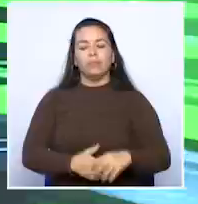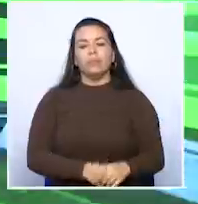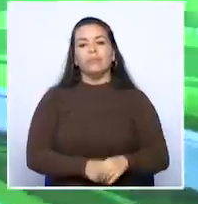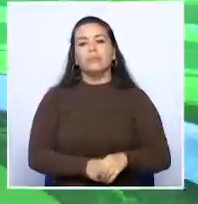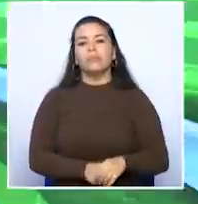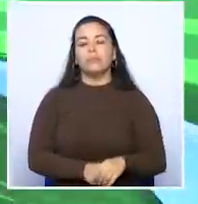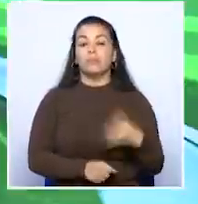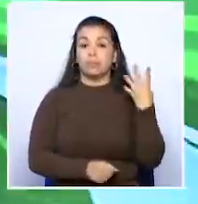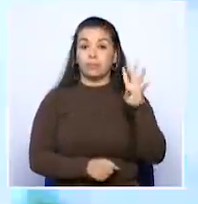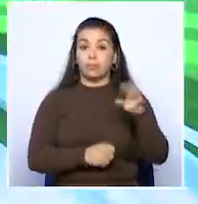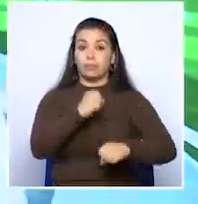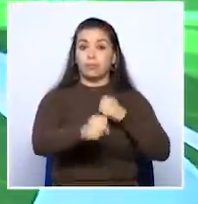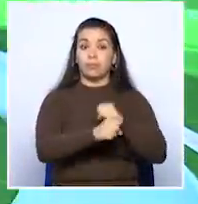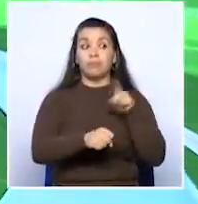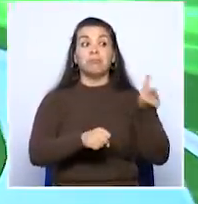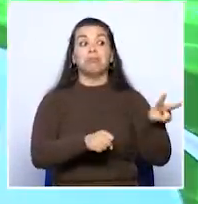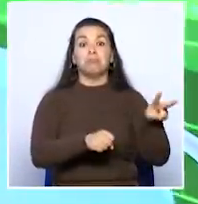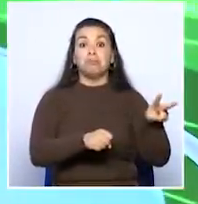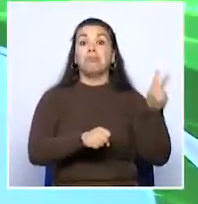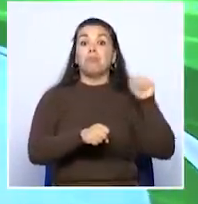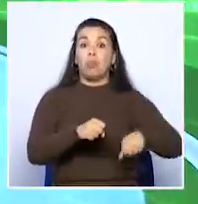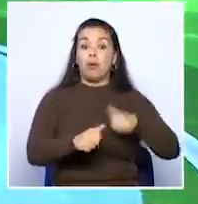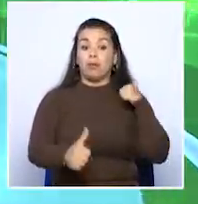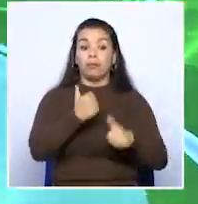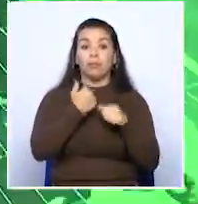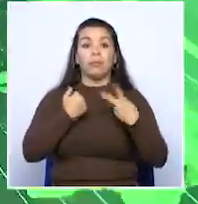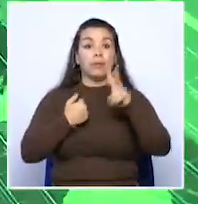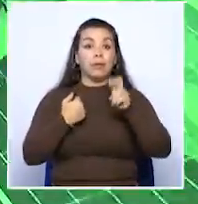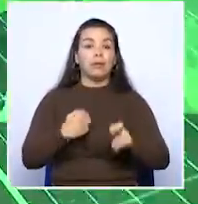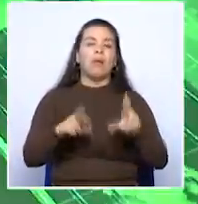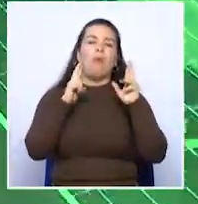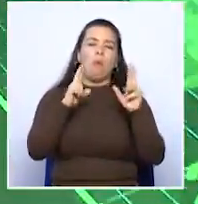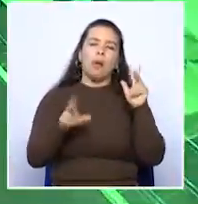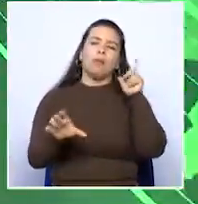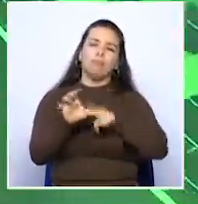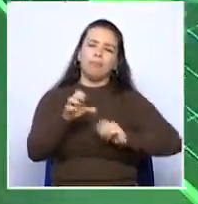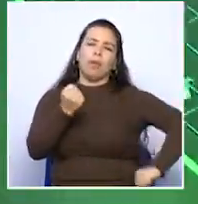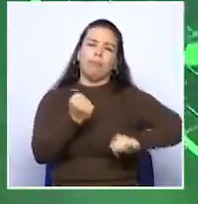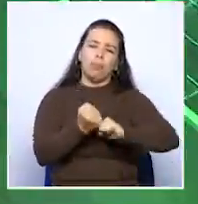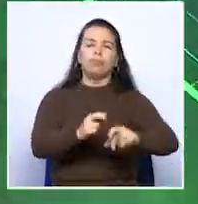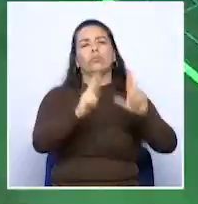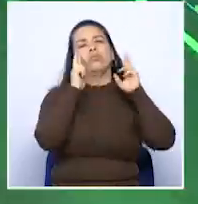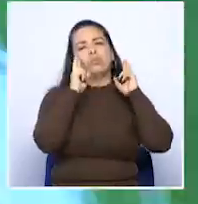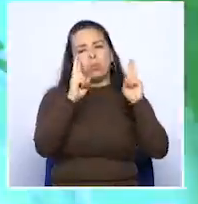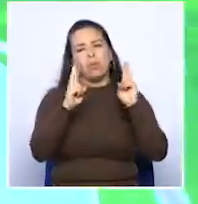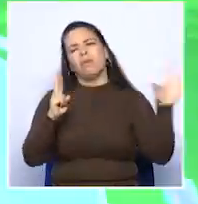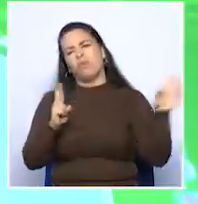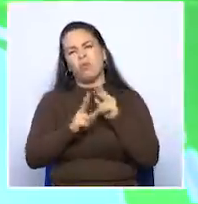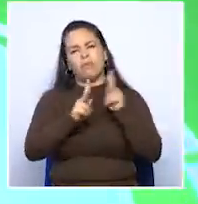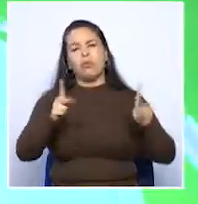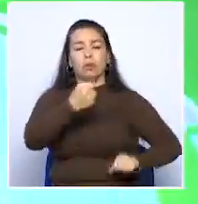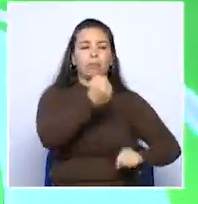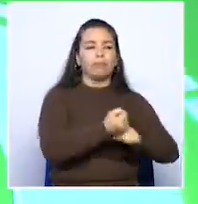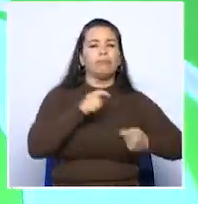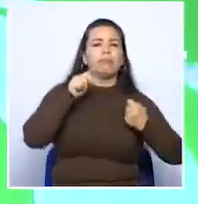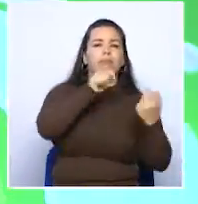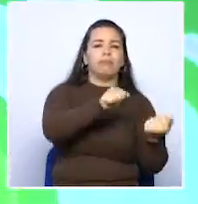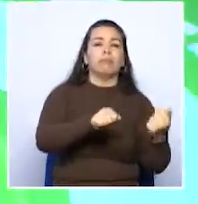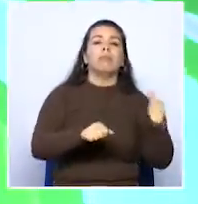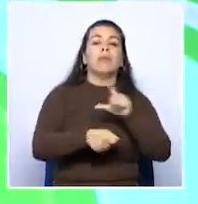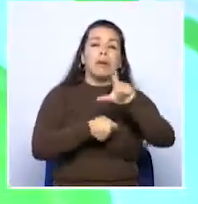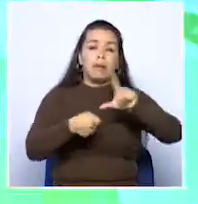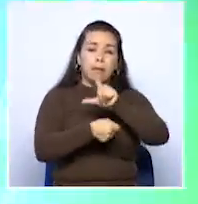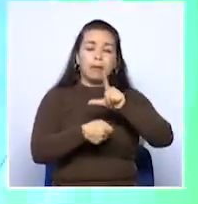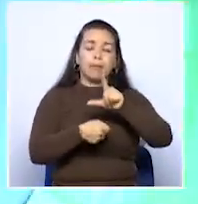Apenas 14 años y podría estar jugando en el Mundial Sub-17. Ojalá reciba el apoyo por parte de toda la gente que lo puede hacer. Ojalá la Liga Caldense